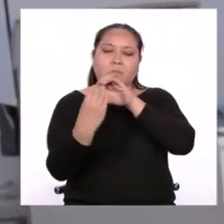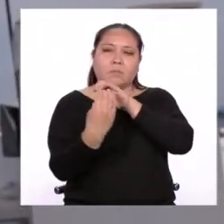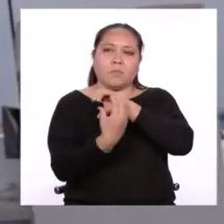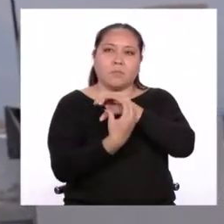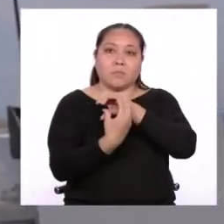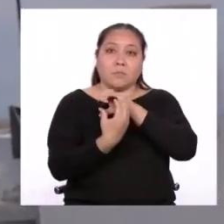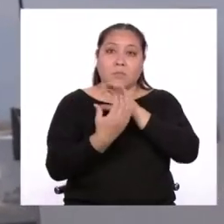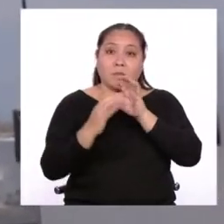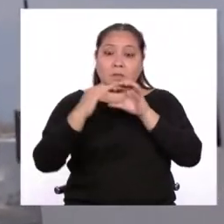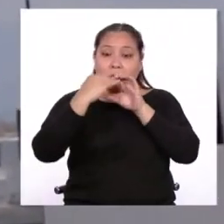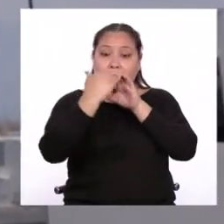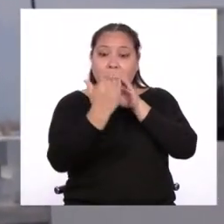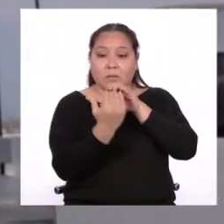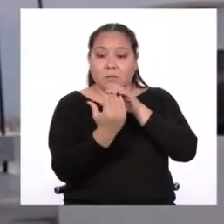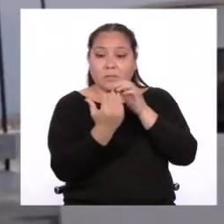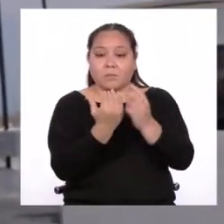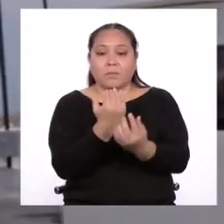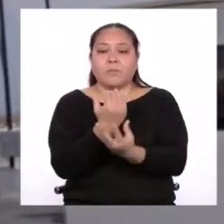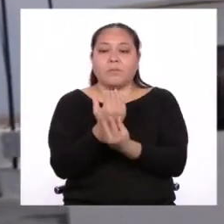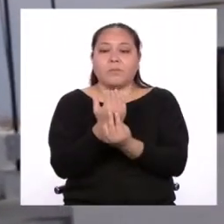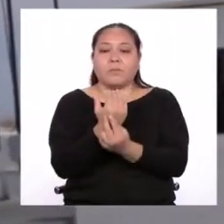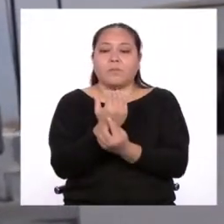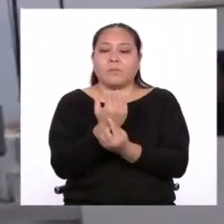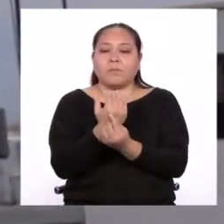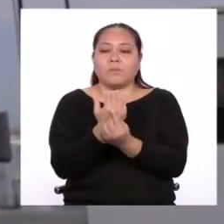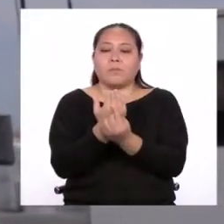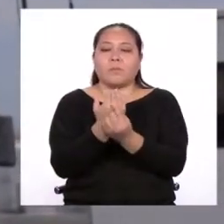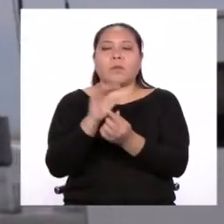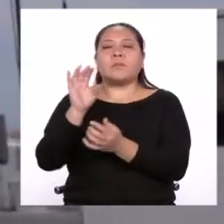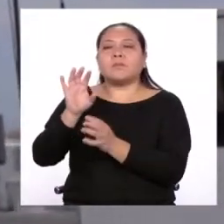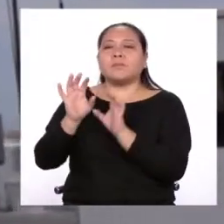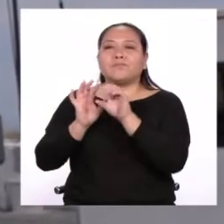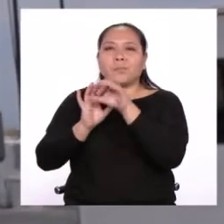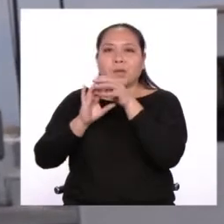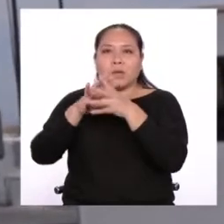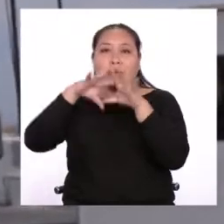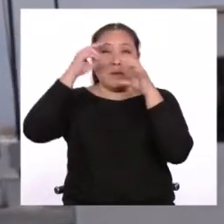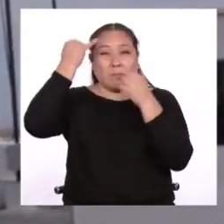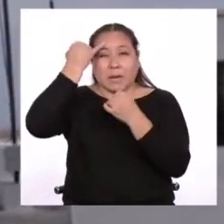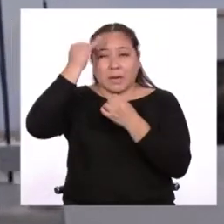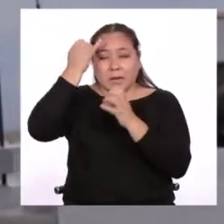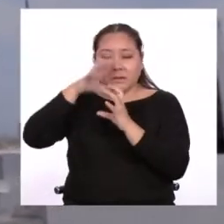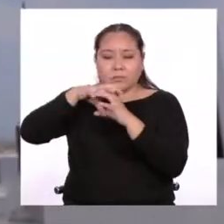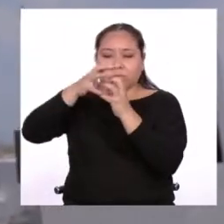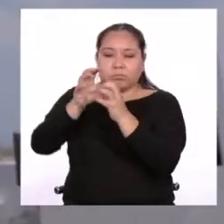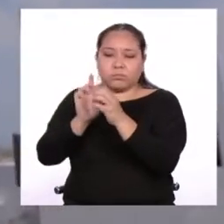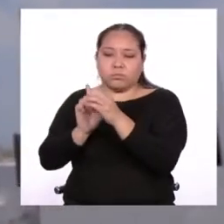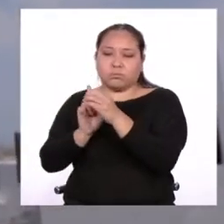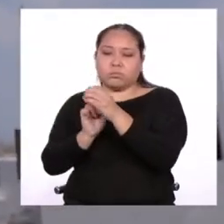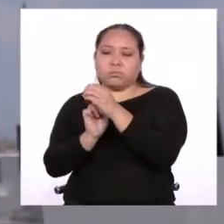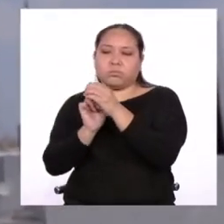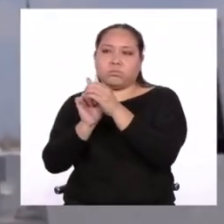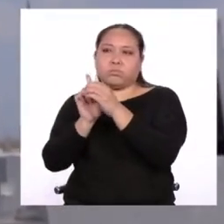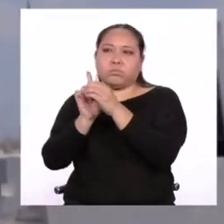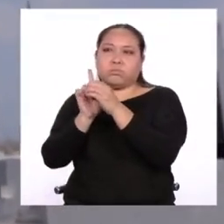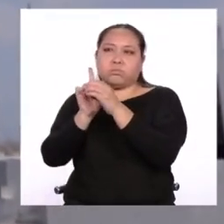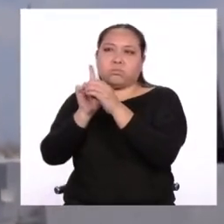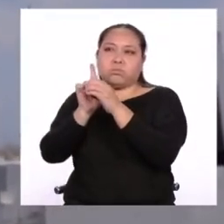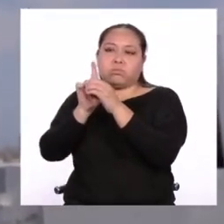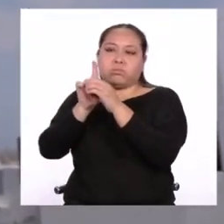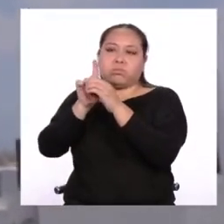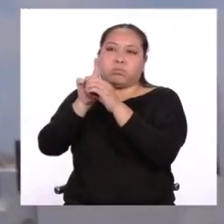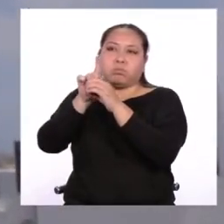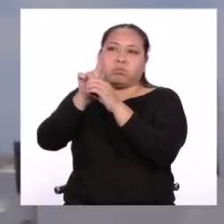esa curvatura que te permite solo ver un buque navegando, una embarcación hasta cierta instancia para después perderse. Al decir